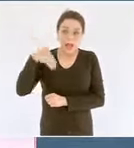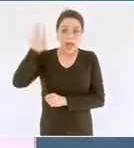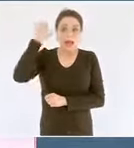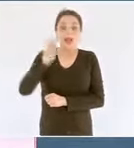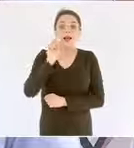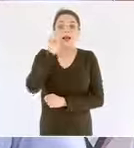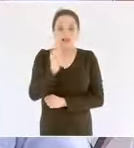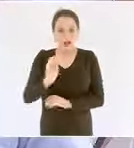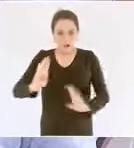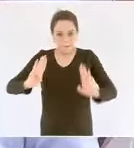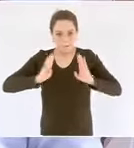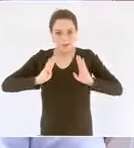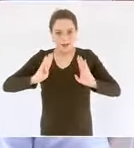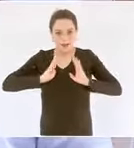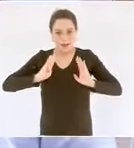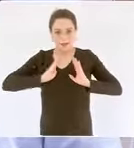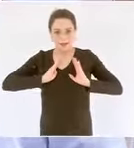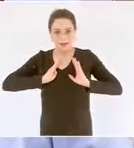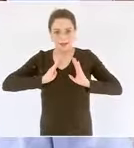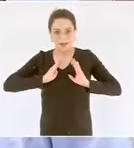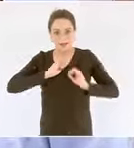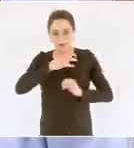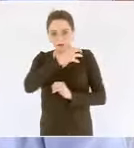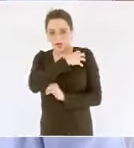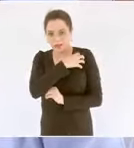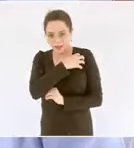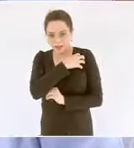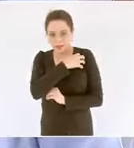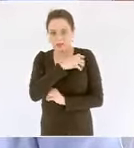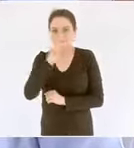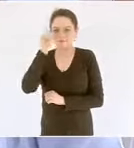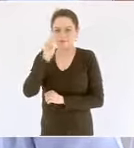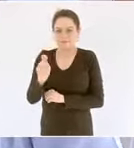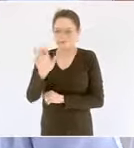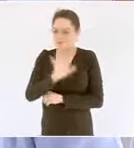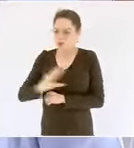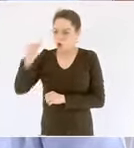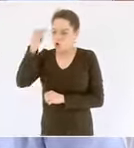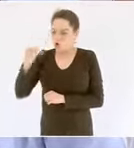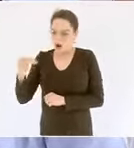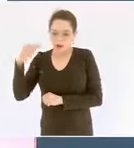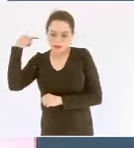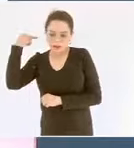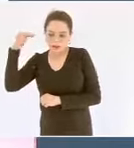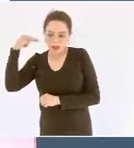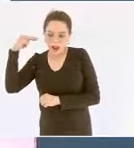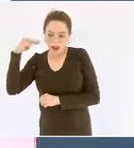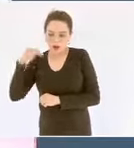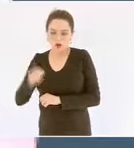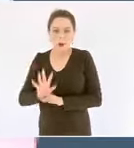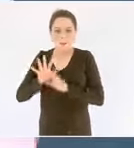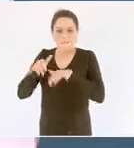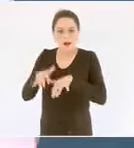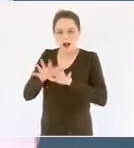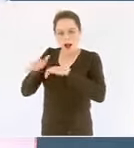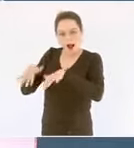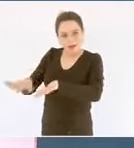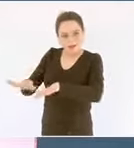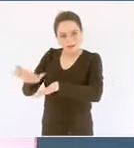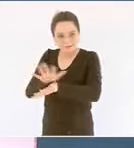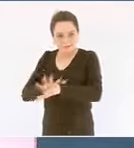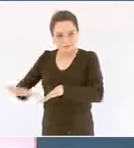en la zona petrolera de las costas del norte de Veracruz lo visitó